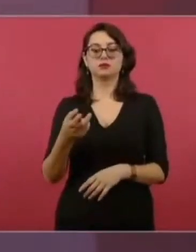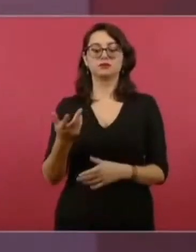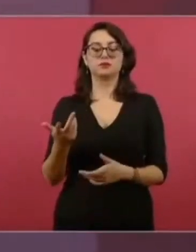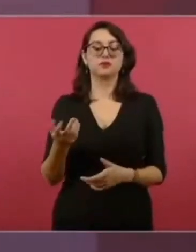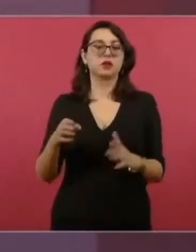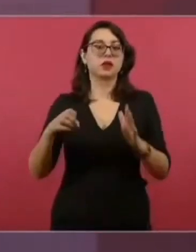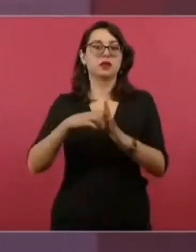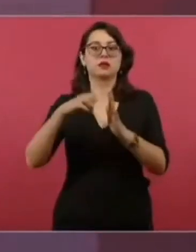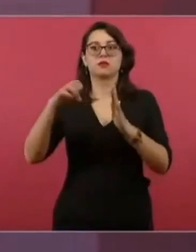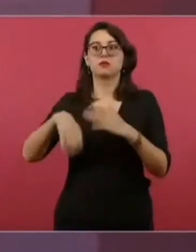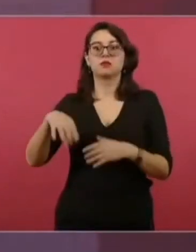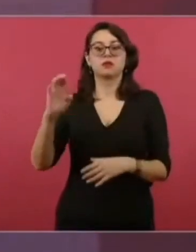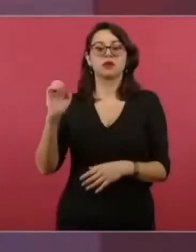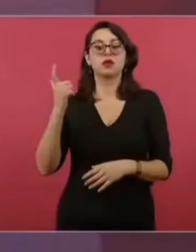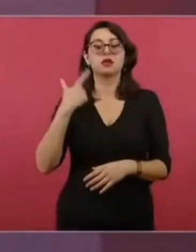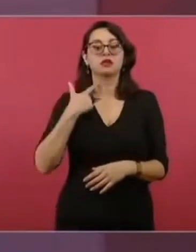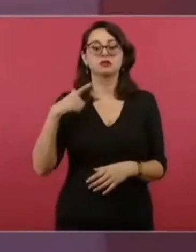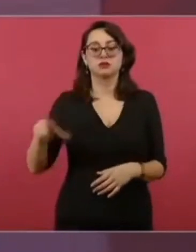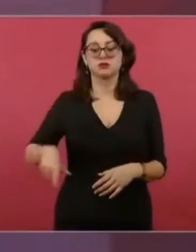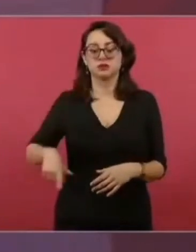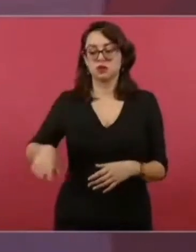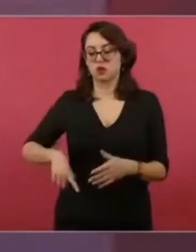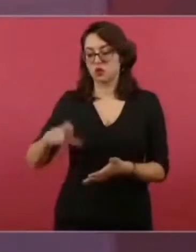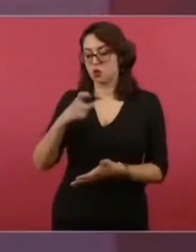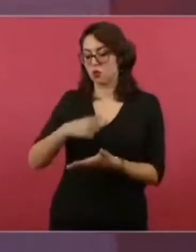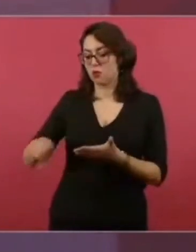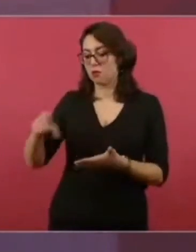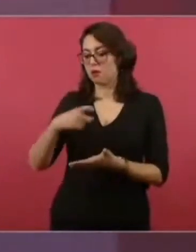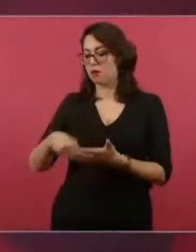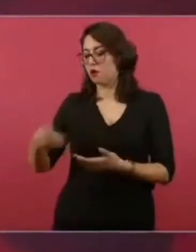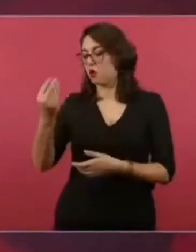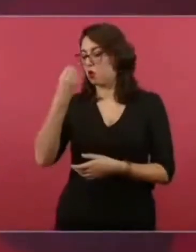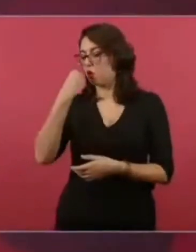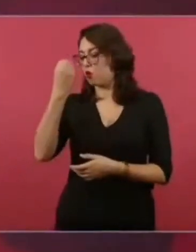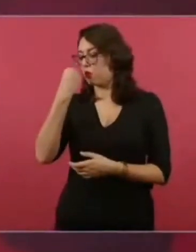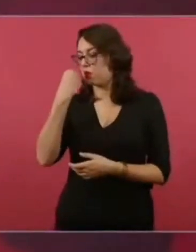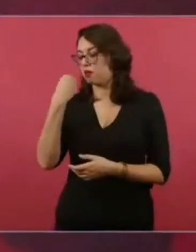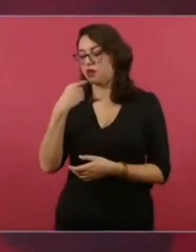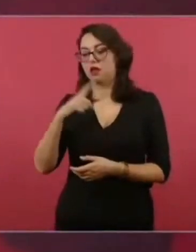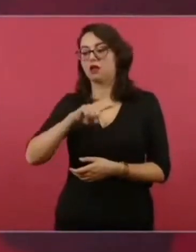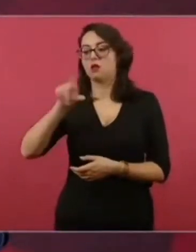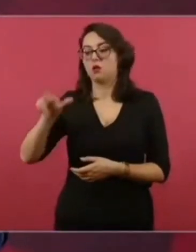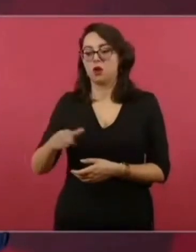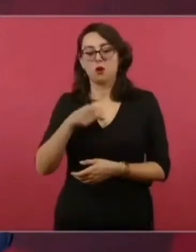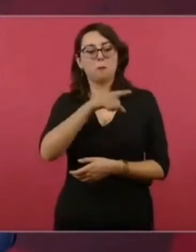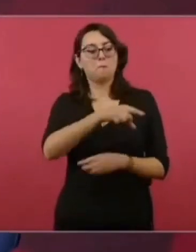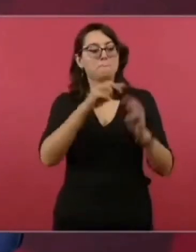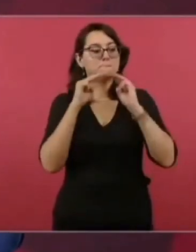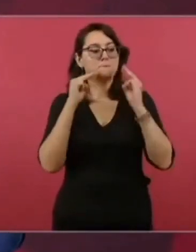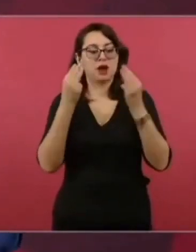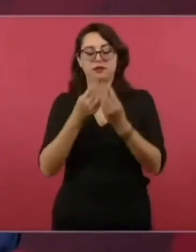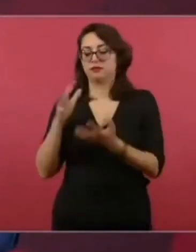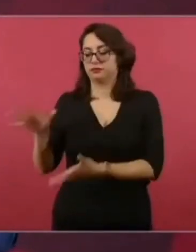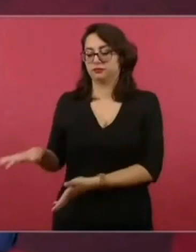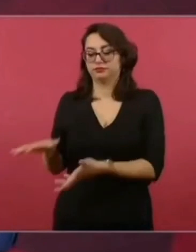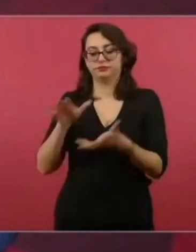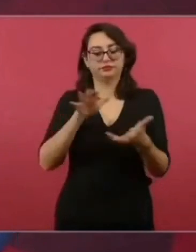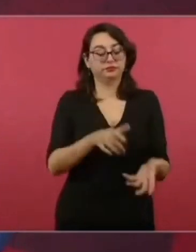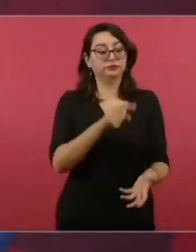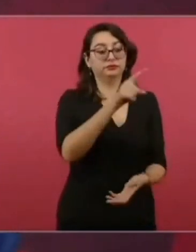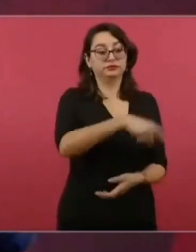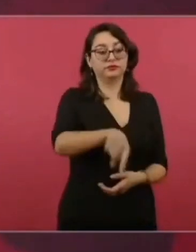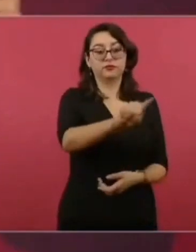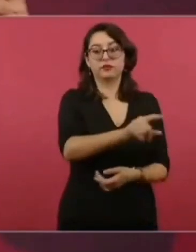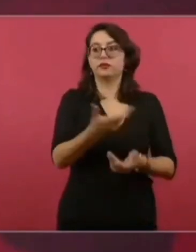despensas. Los líderes de la delincuencia, lo que pasaba también